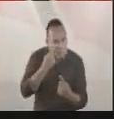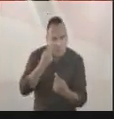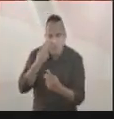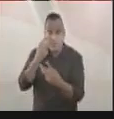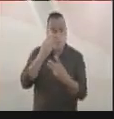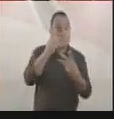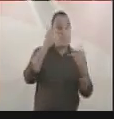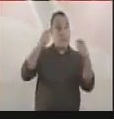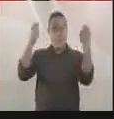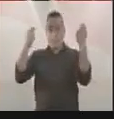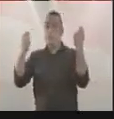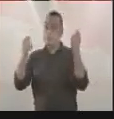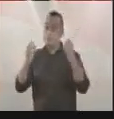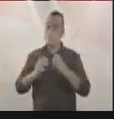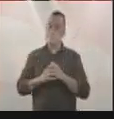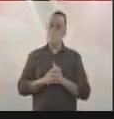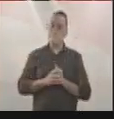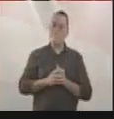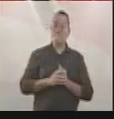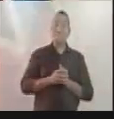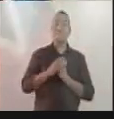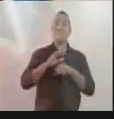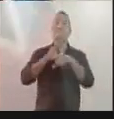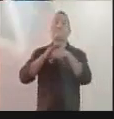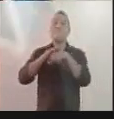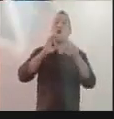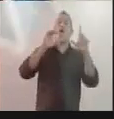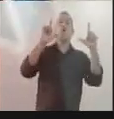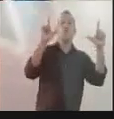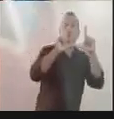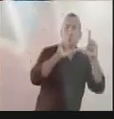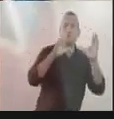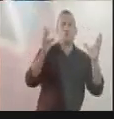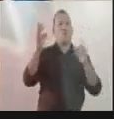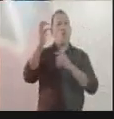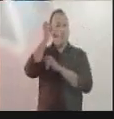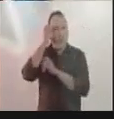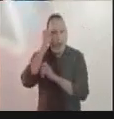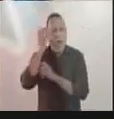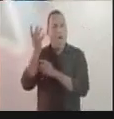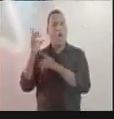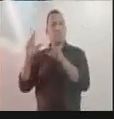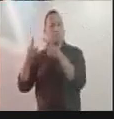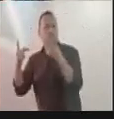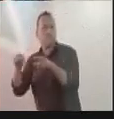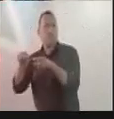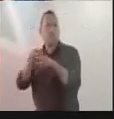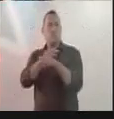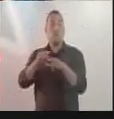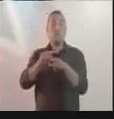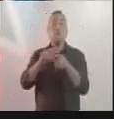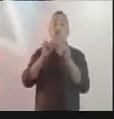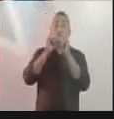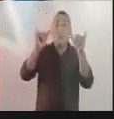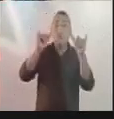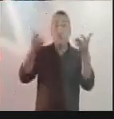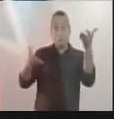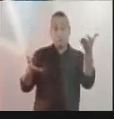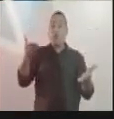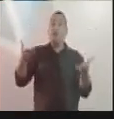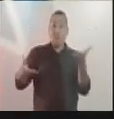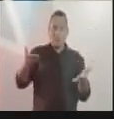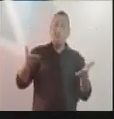destinado a hacerle seguimiento. Invitamos a los medios de comunicación social a que